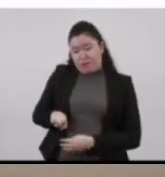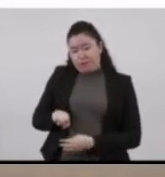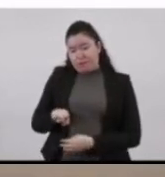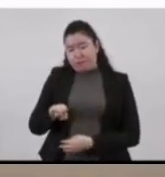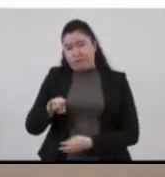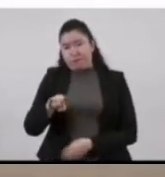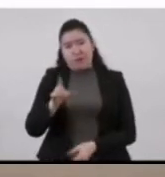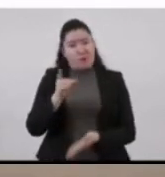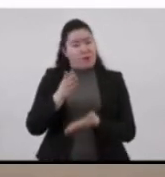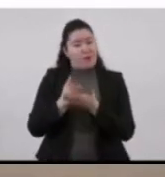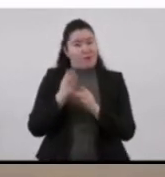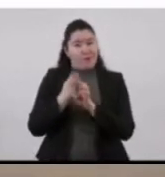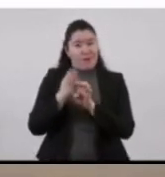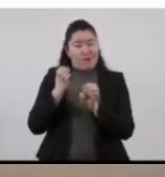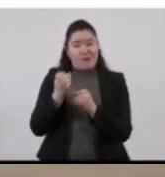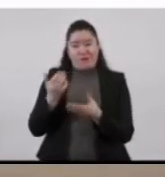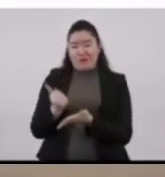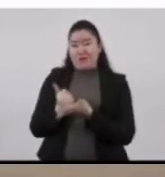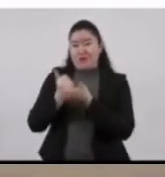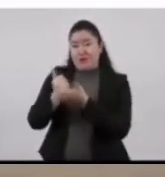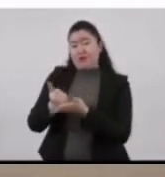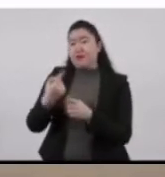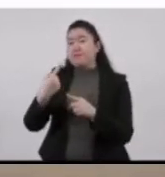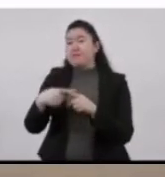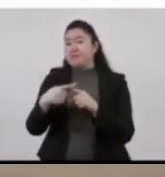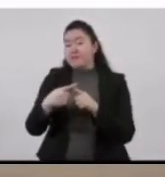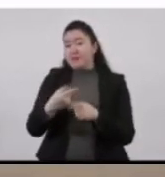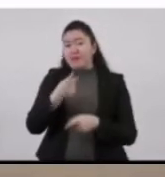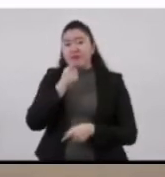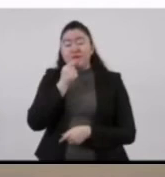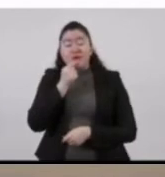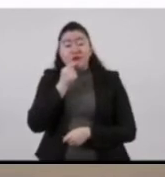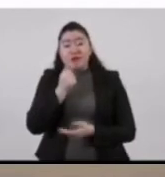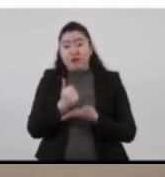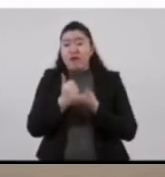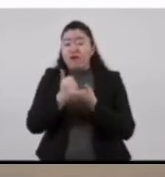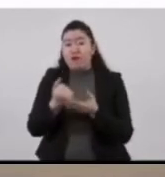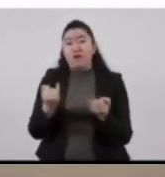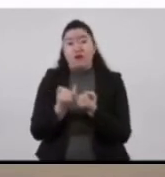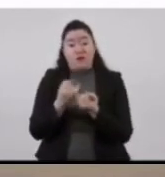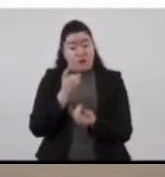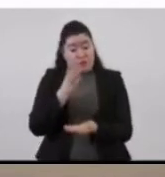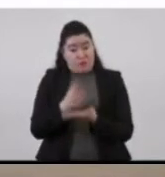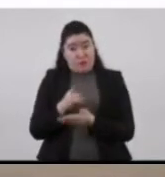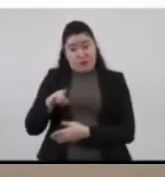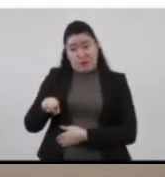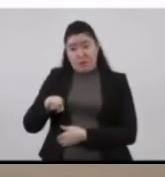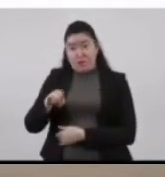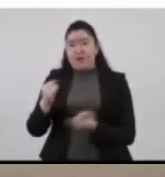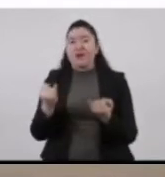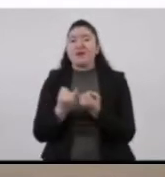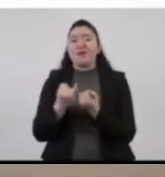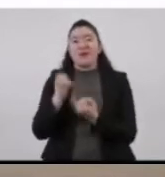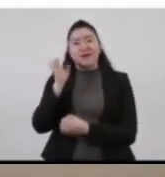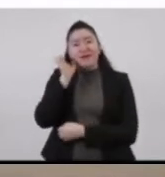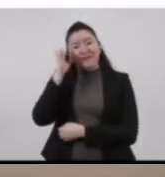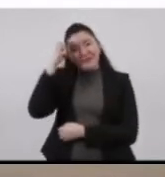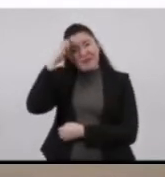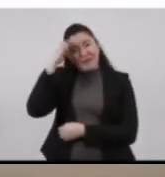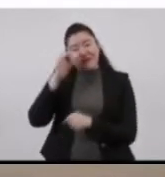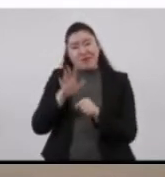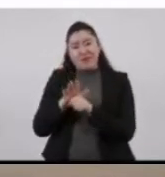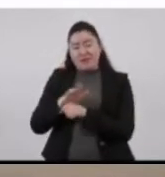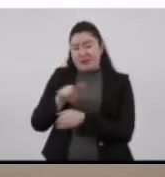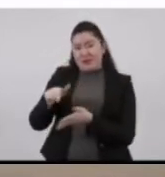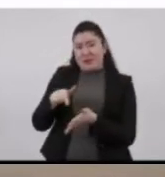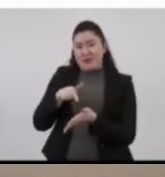digamos, pudo operar con apoyo a la Secretaría de Seguridad Ciudadana. Y también no solo es el carril exclusivo, sino es el estacionamiento que a veces hay en carril